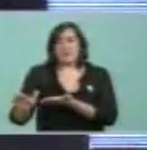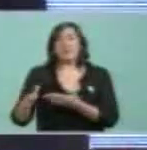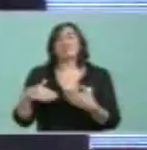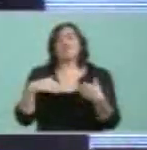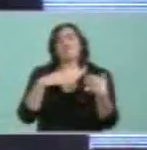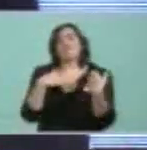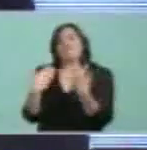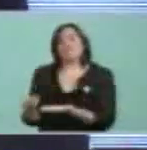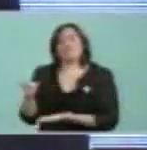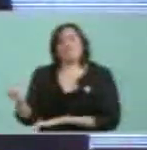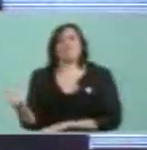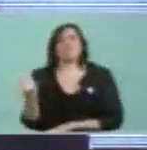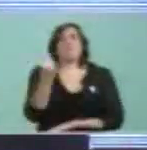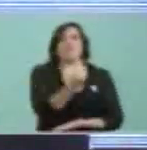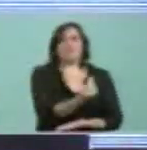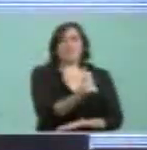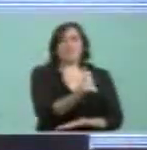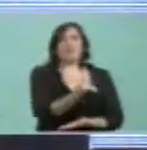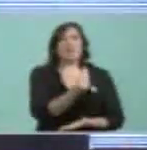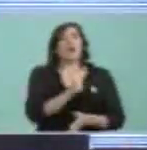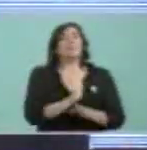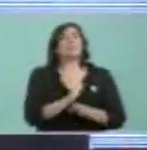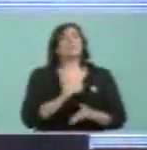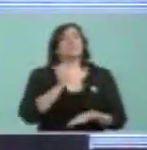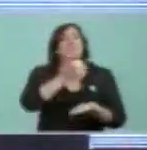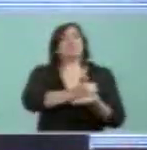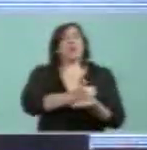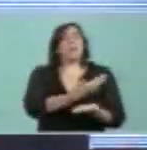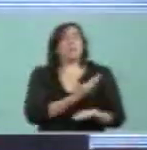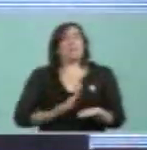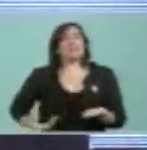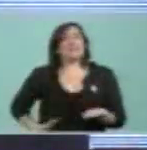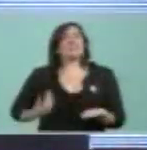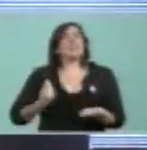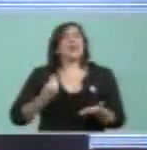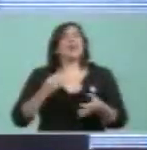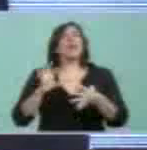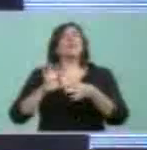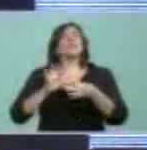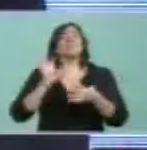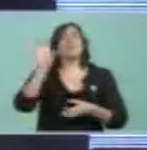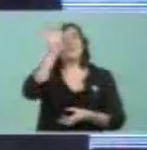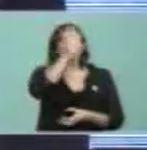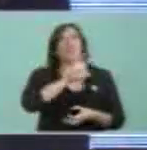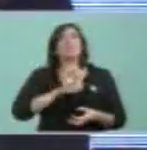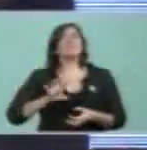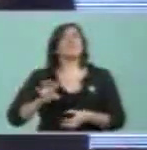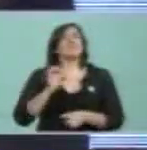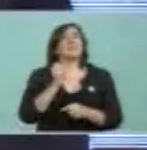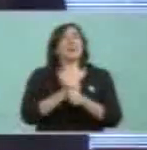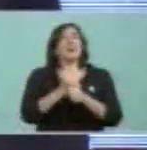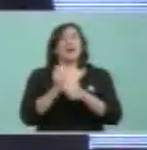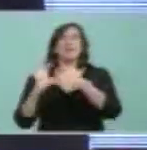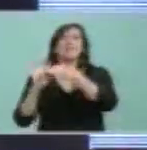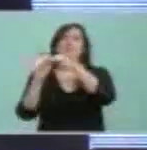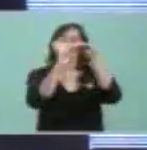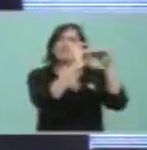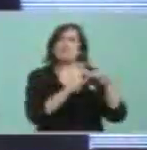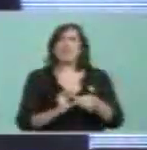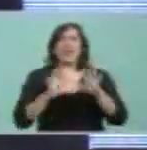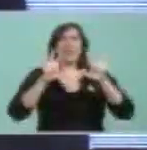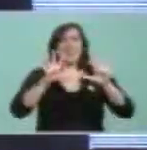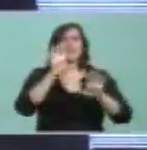le transfería la presidencia de los estados federales que producen hidrocarburos en la Argentina, los 10 estados